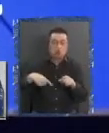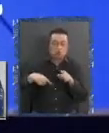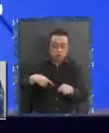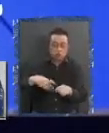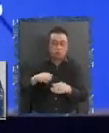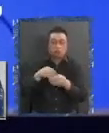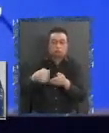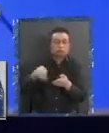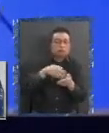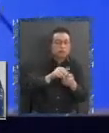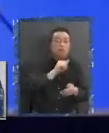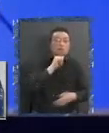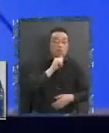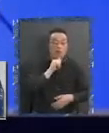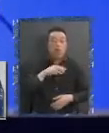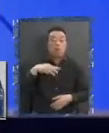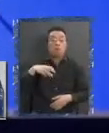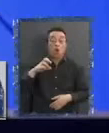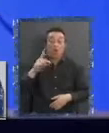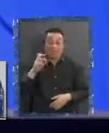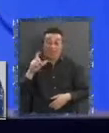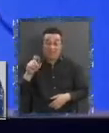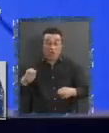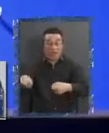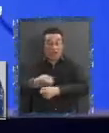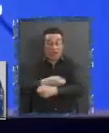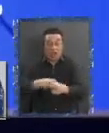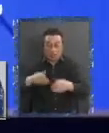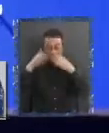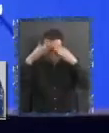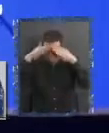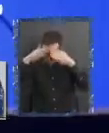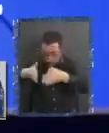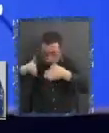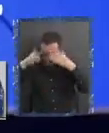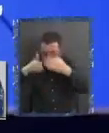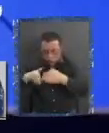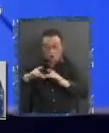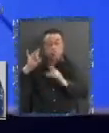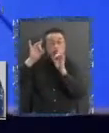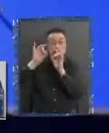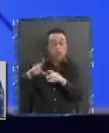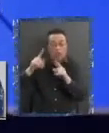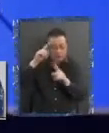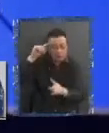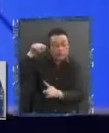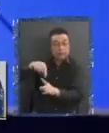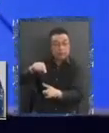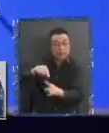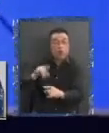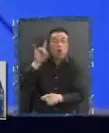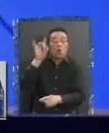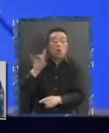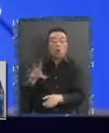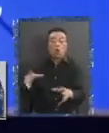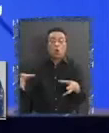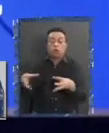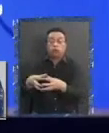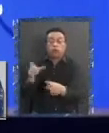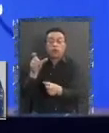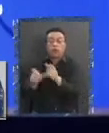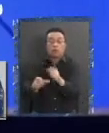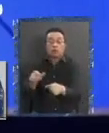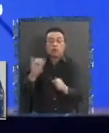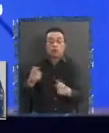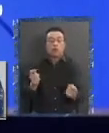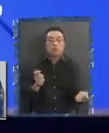el modelo económico ha estado focalizado, centralizado y concentrado en un sector de la población que ha manejado